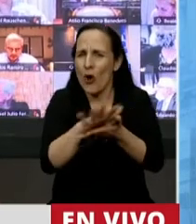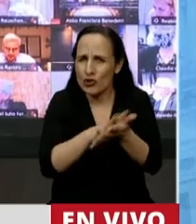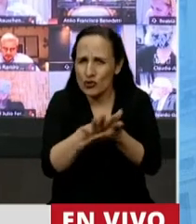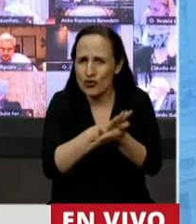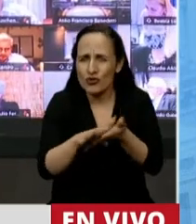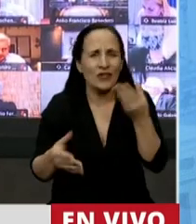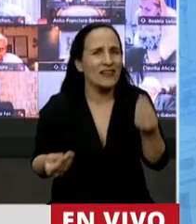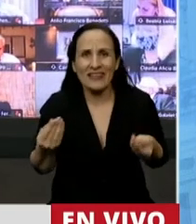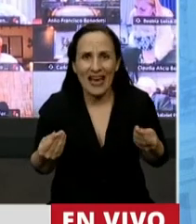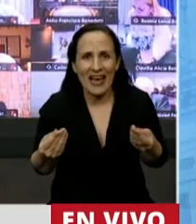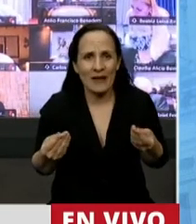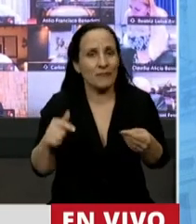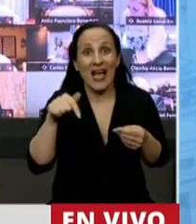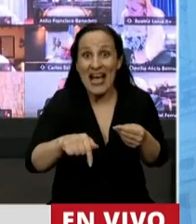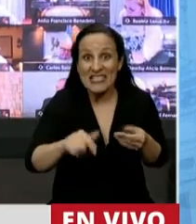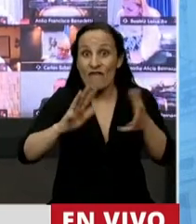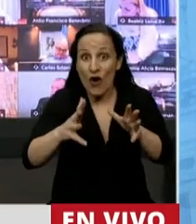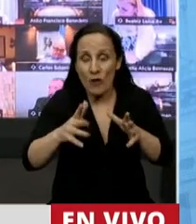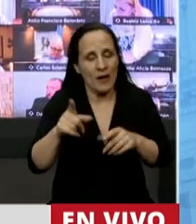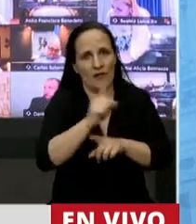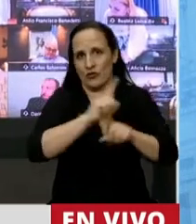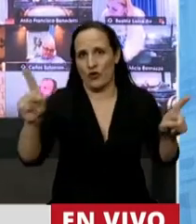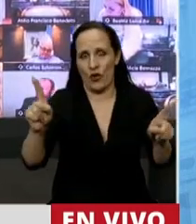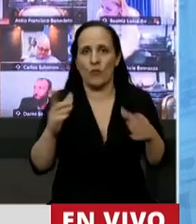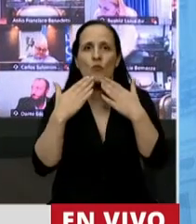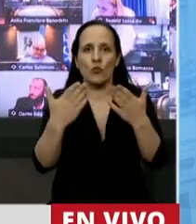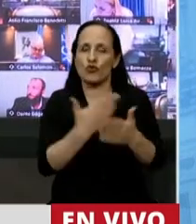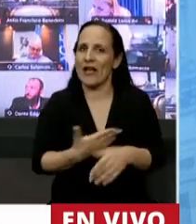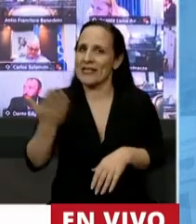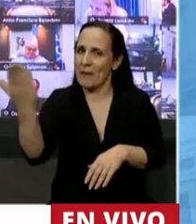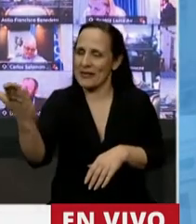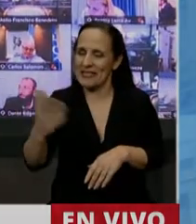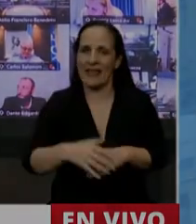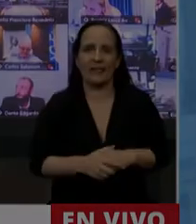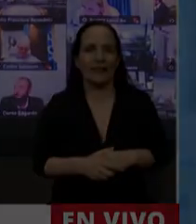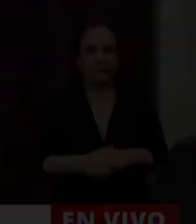indudablemente que este no es el camino. Muchas gracias, señor Presidente. Gracias, diputada.